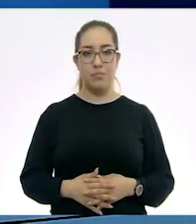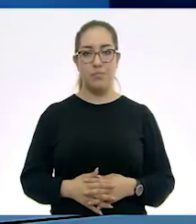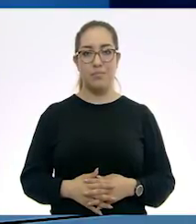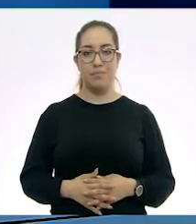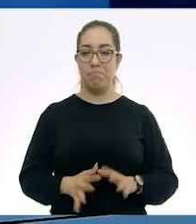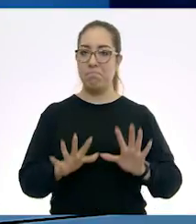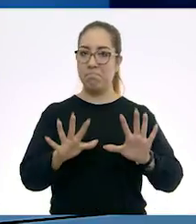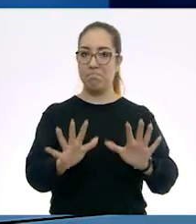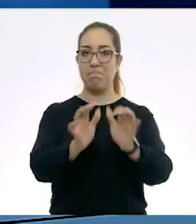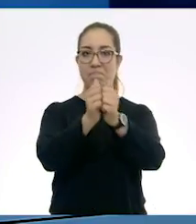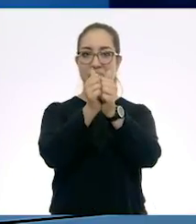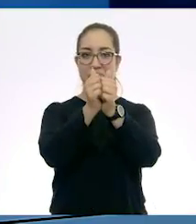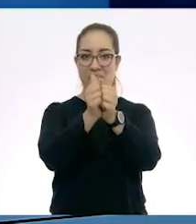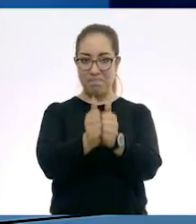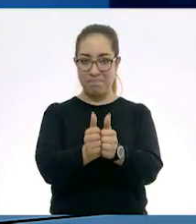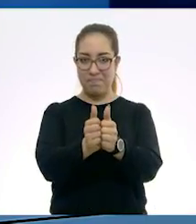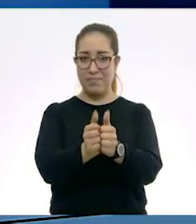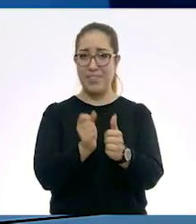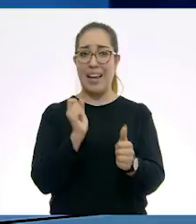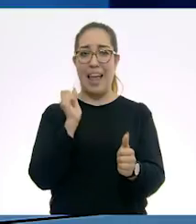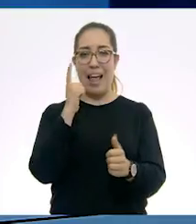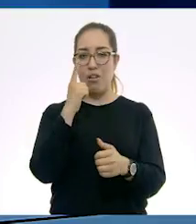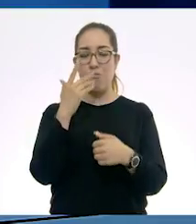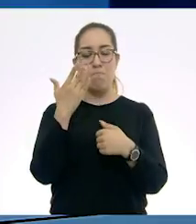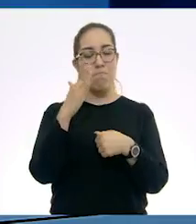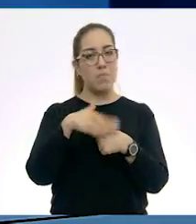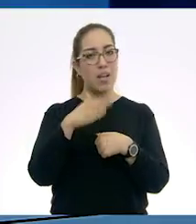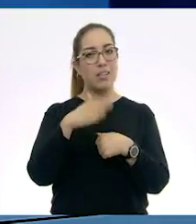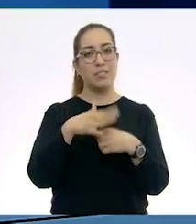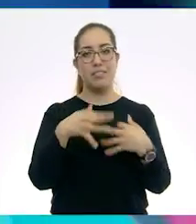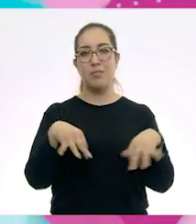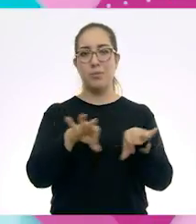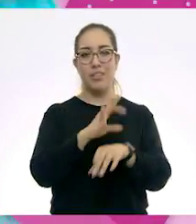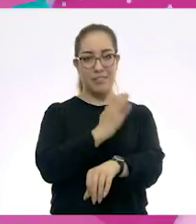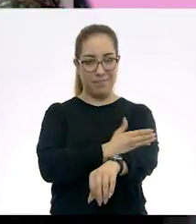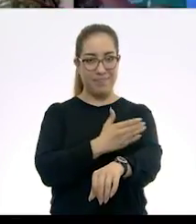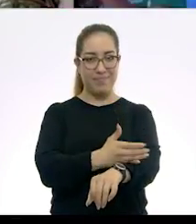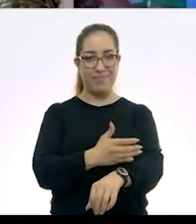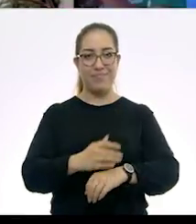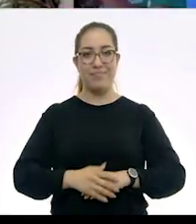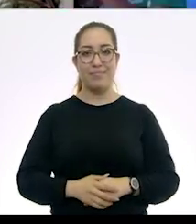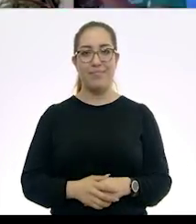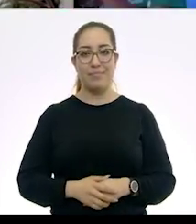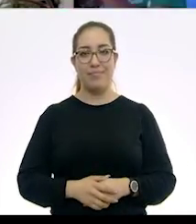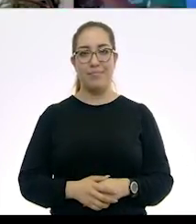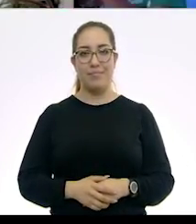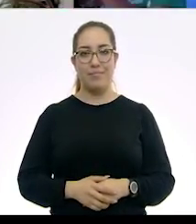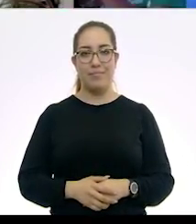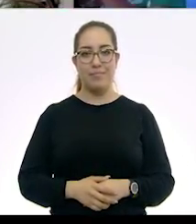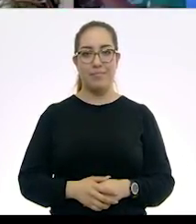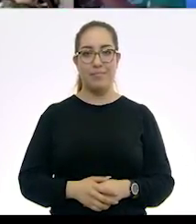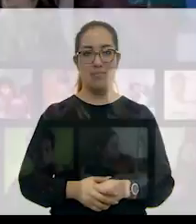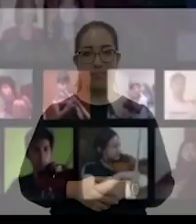No se muevan de su lugar. Tenemos algo muy importante para ustedes. Acompáñenos. Aprende